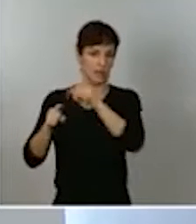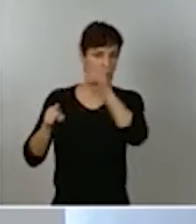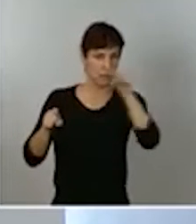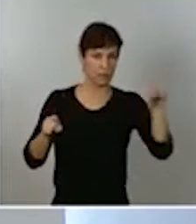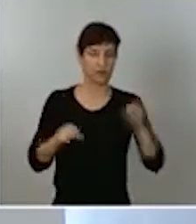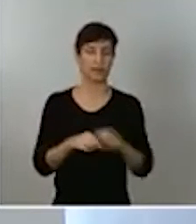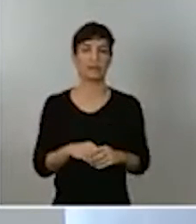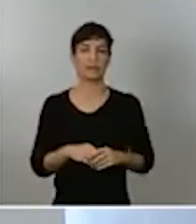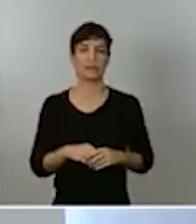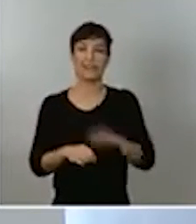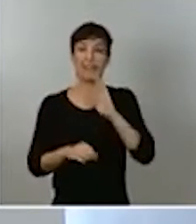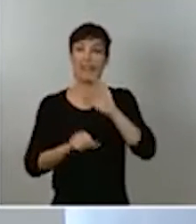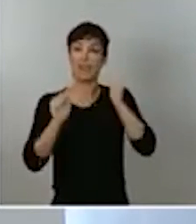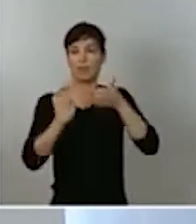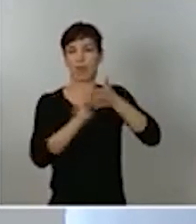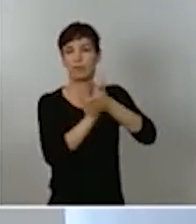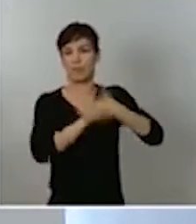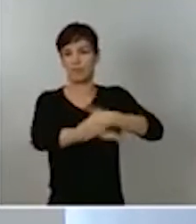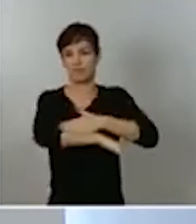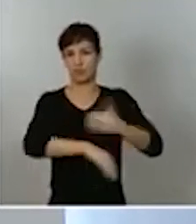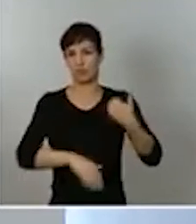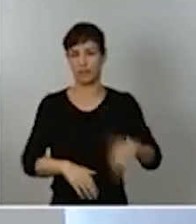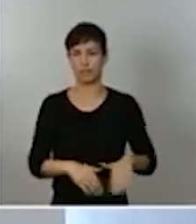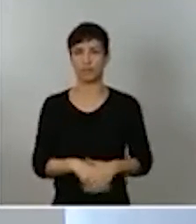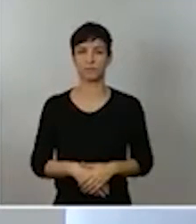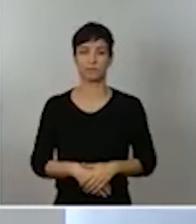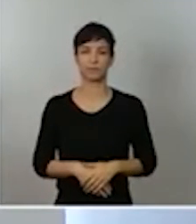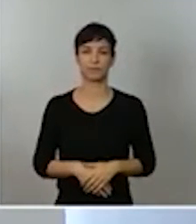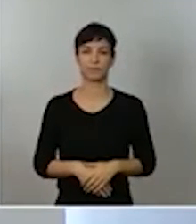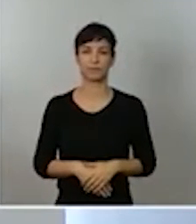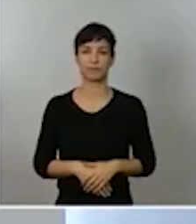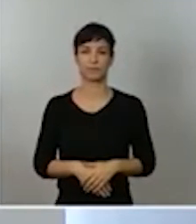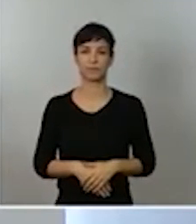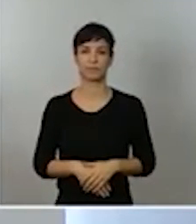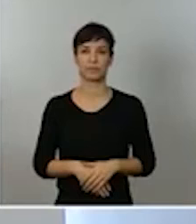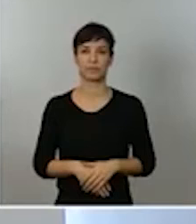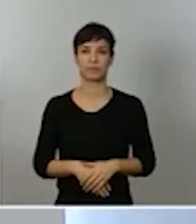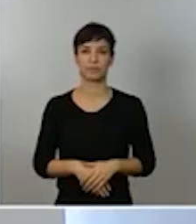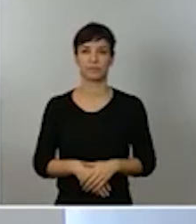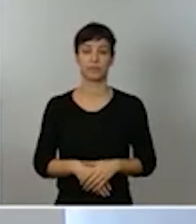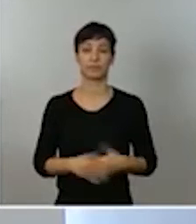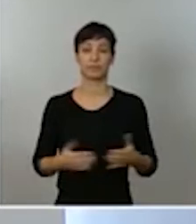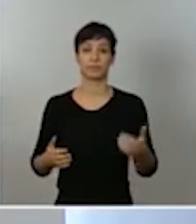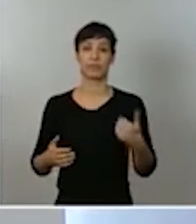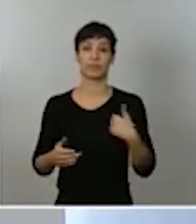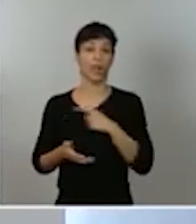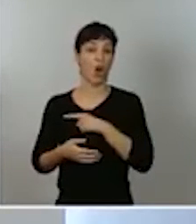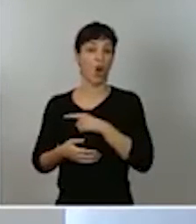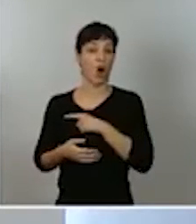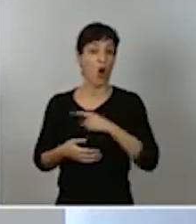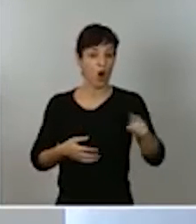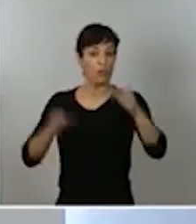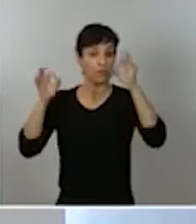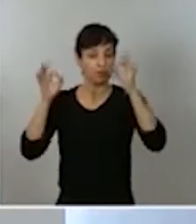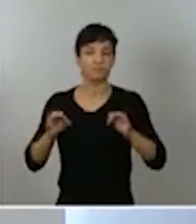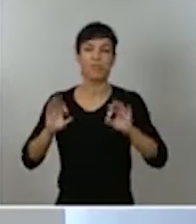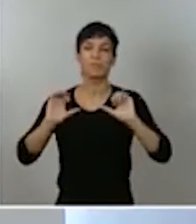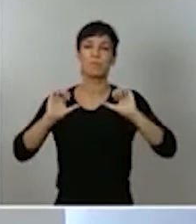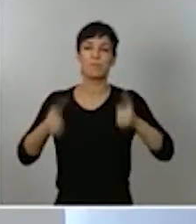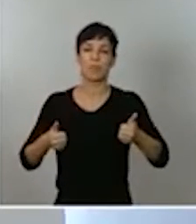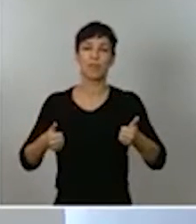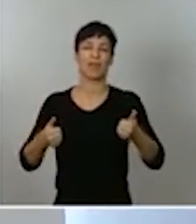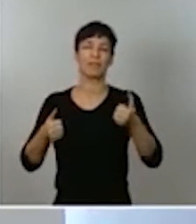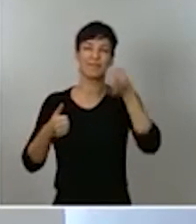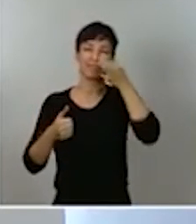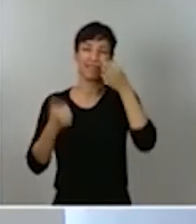que ha descrito el ministro. En cumplimiento de esta orden se ha puesto en marcha un dispositivo formado por más de 7.000